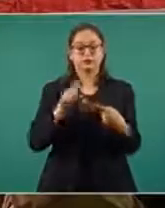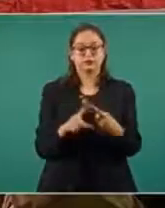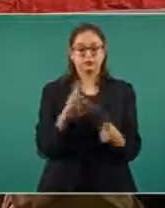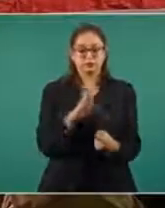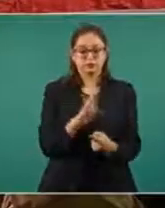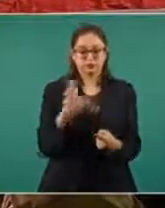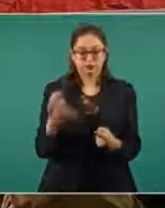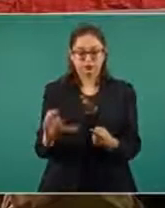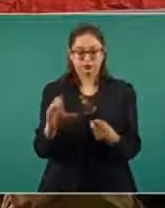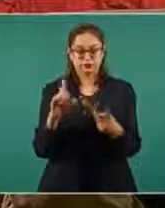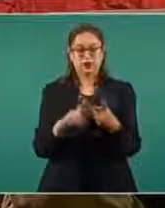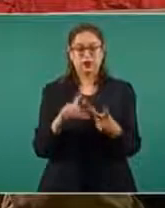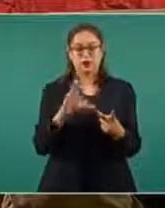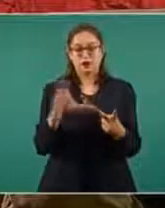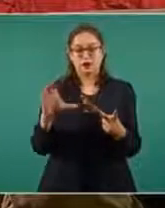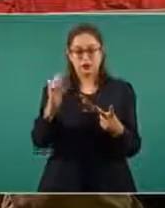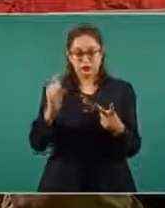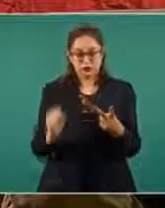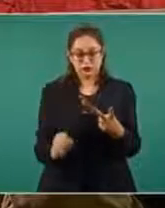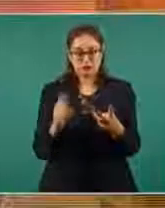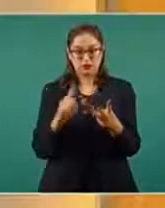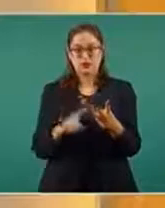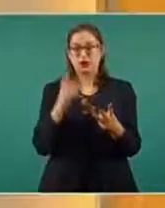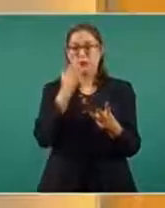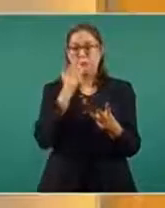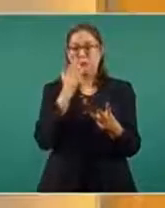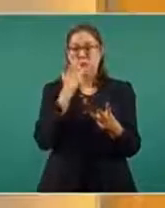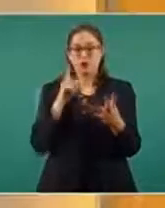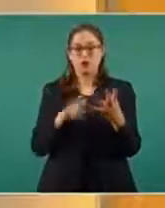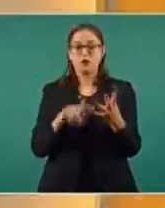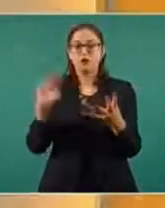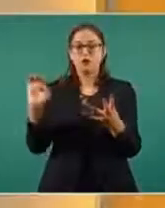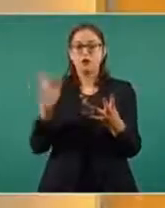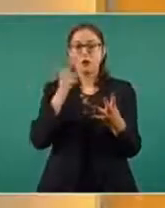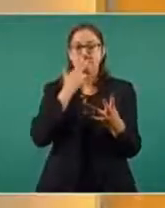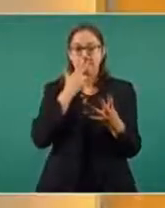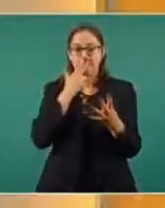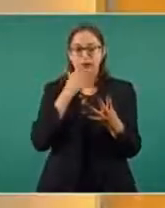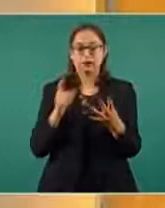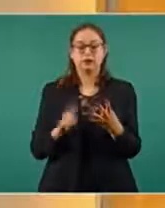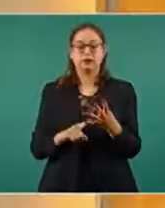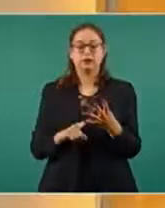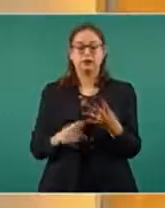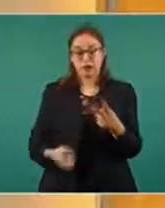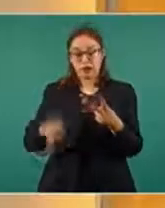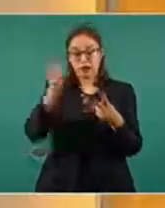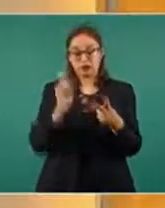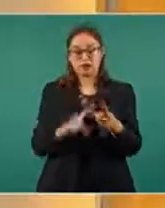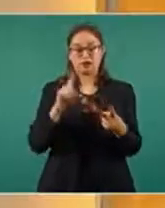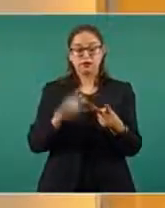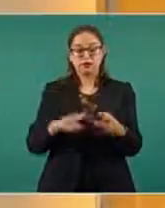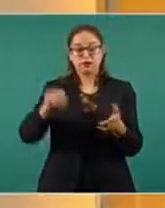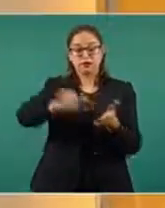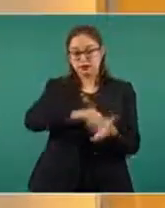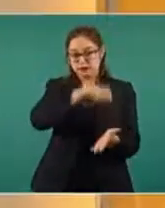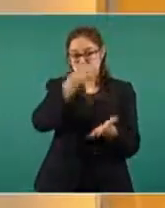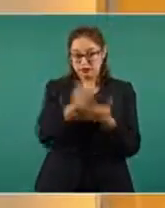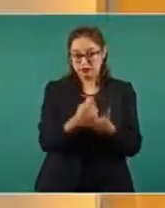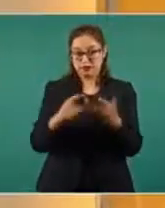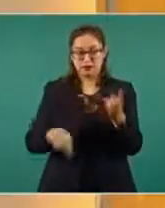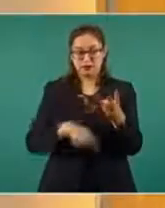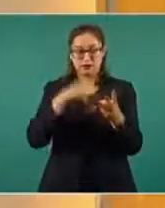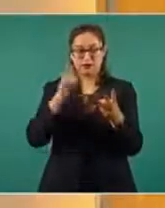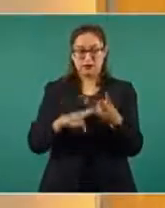Baja California, Baja California Sur, Sonora y Chihuahua. La ruta 2, Tamaulipas. La ruta 3,